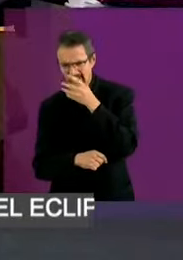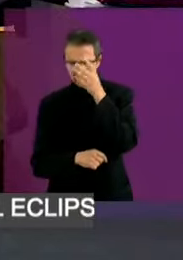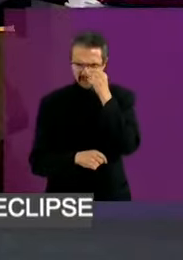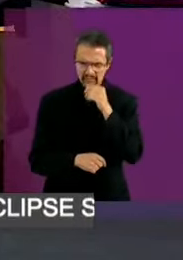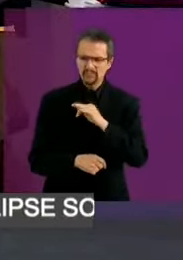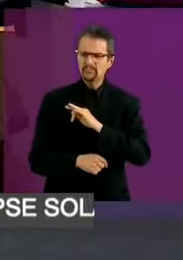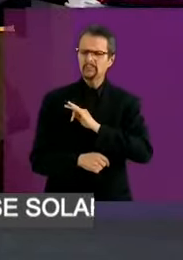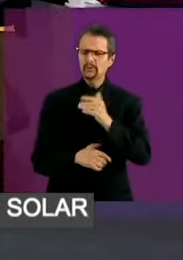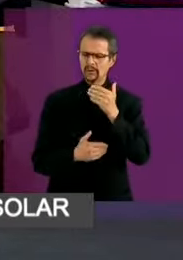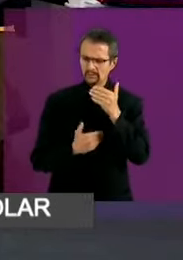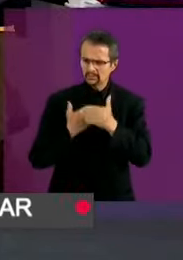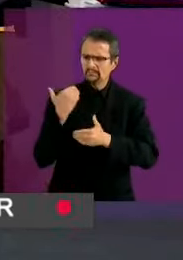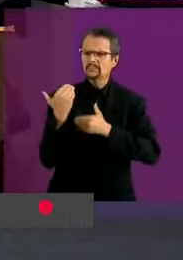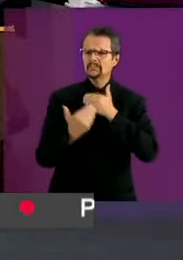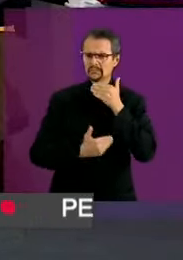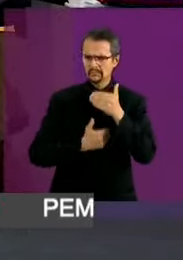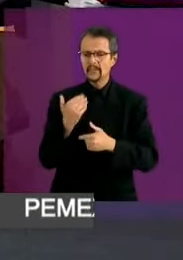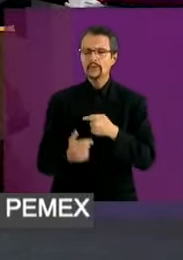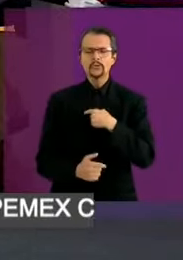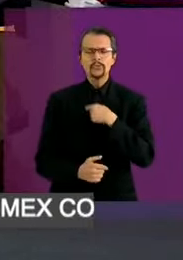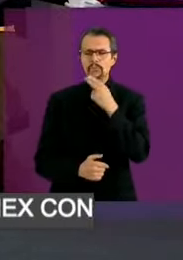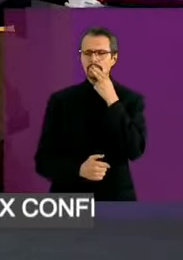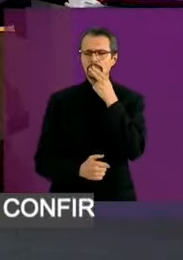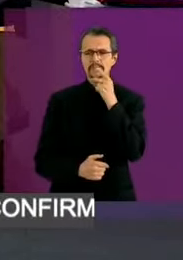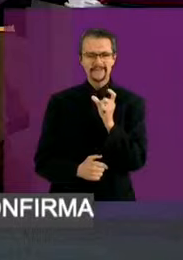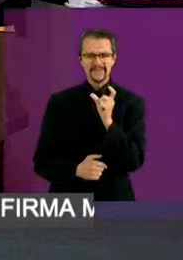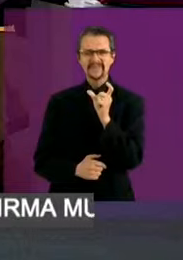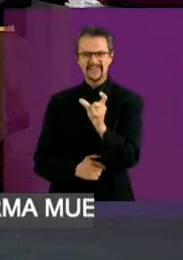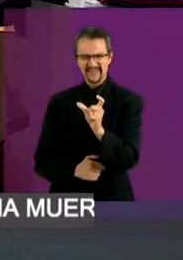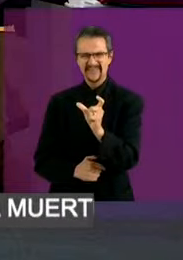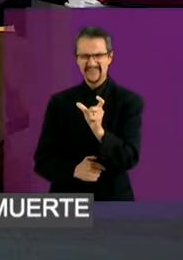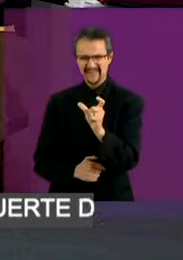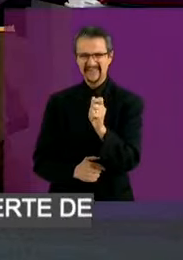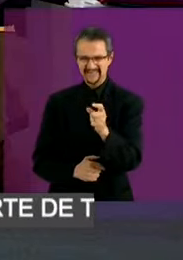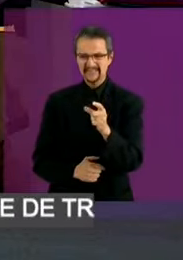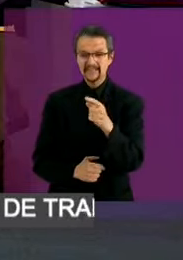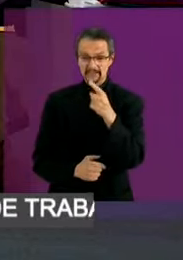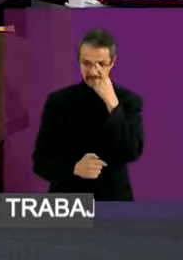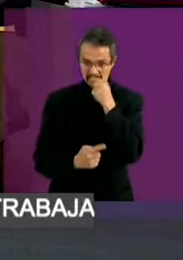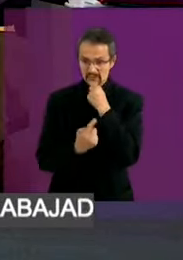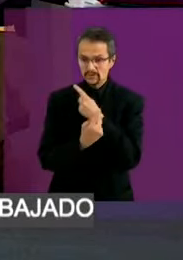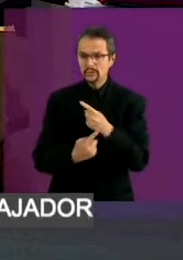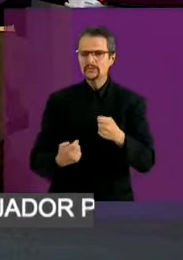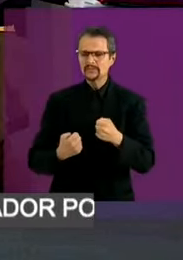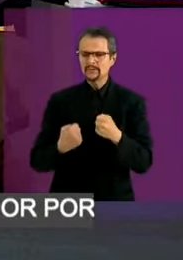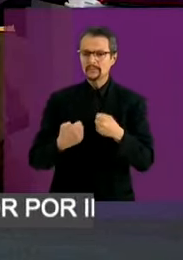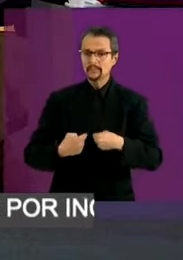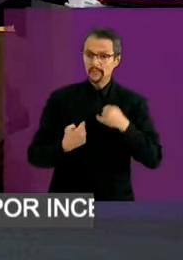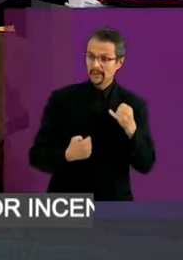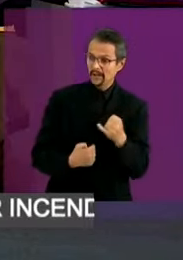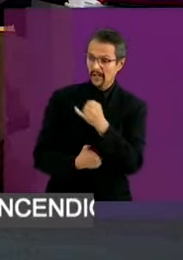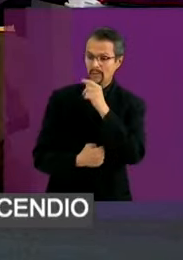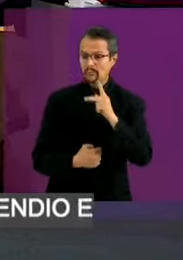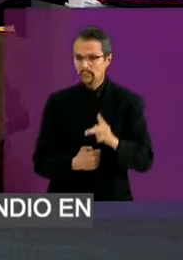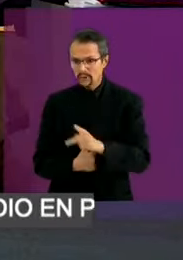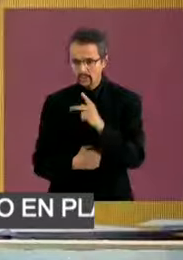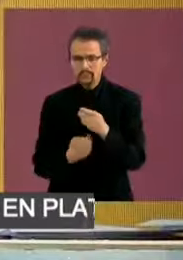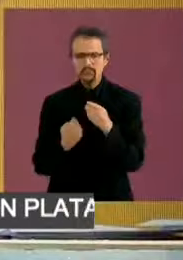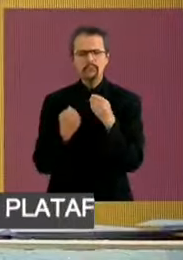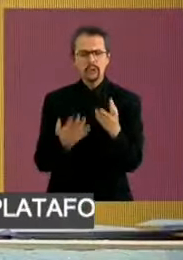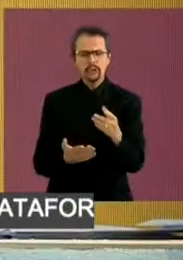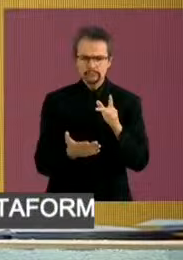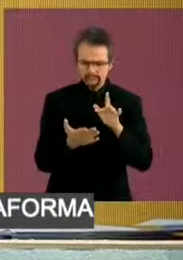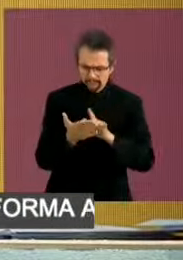tarjeta de datos. Vamos a darle a los jóvenes y a los niños de zonas marginadas datos para que lo puedan hacer. Gracias, candidata Xochitl